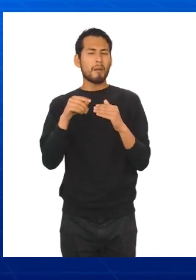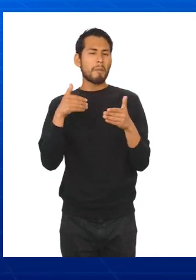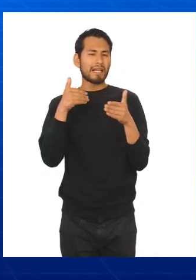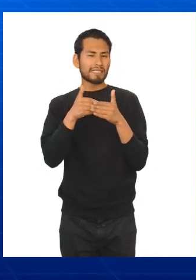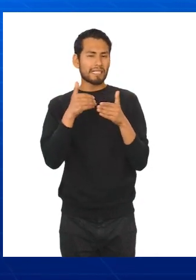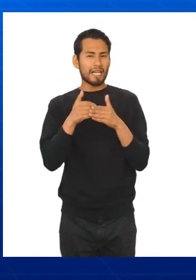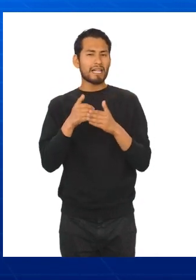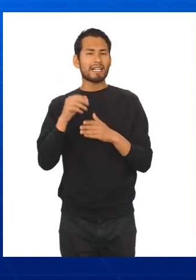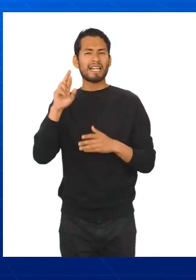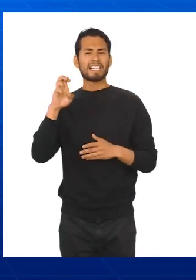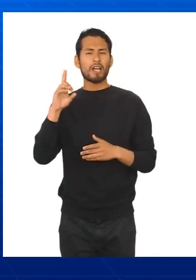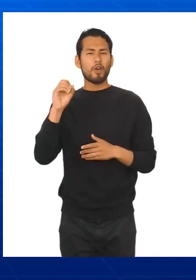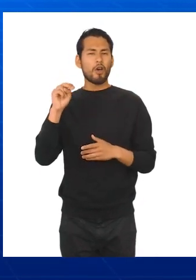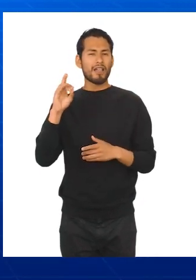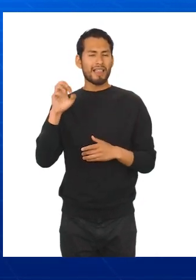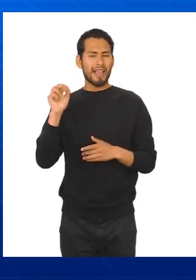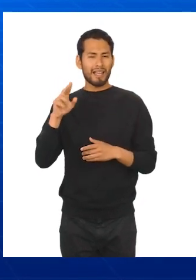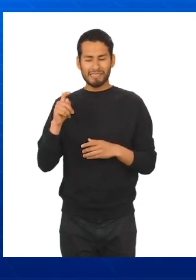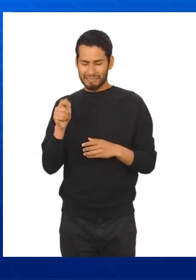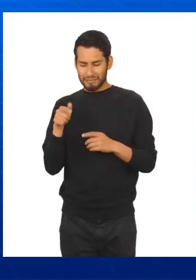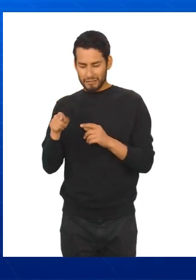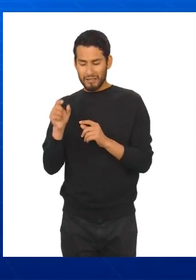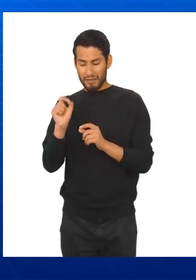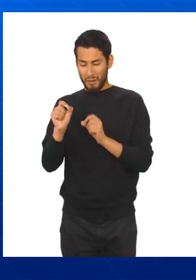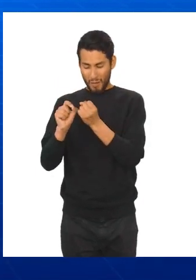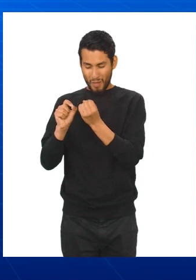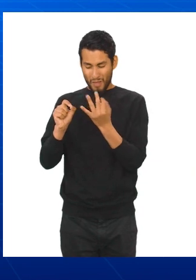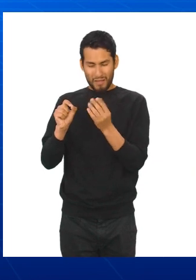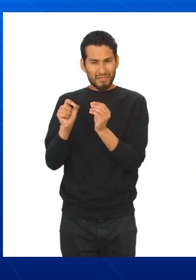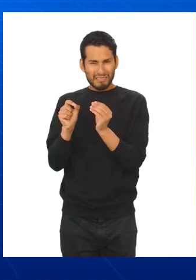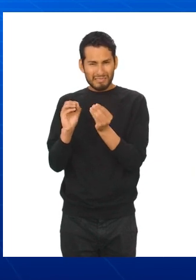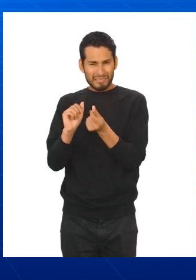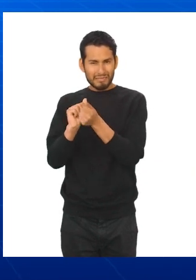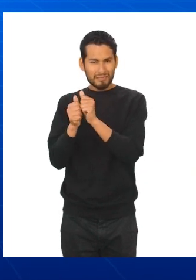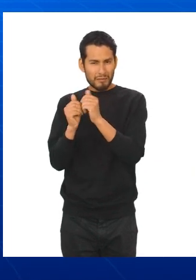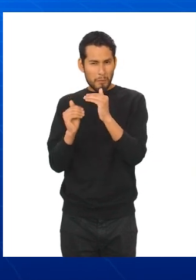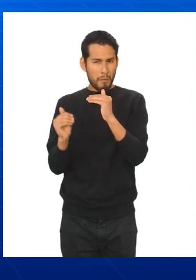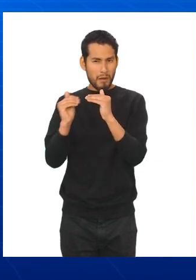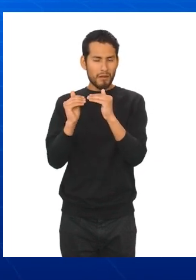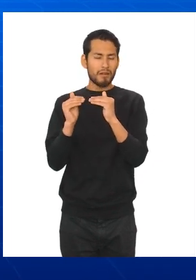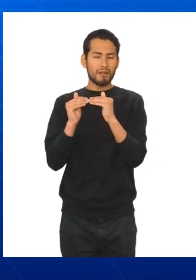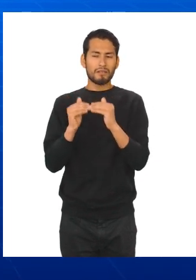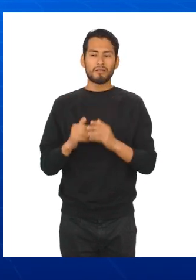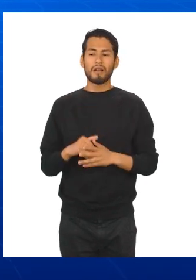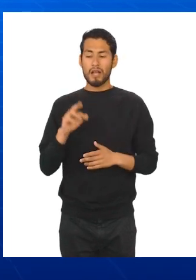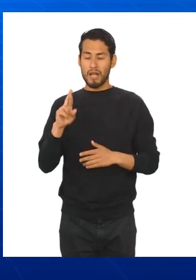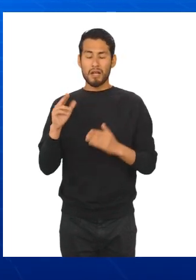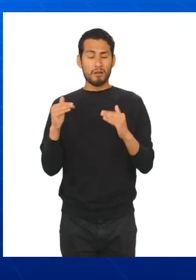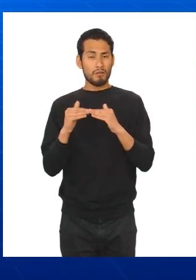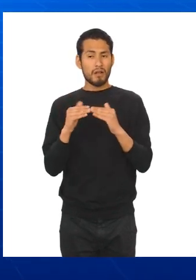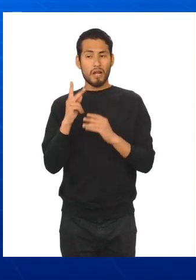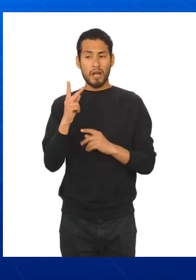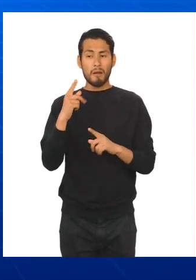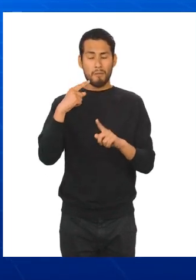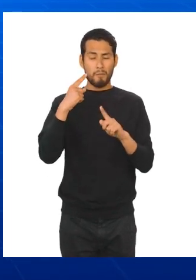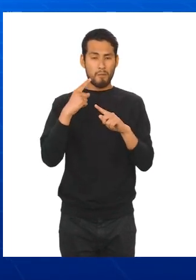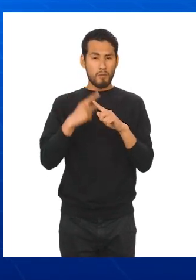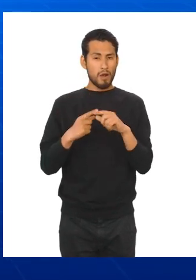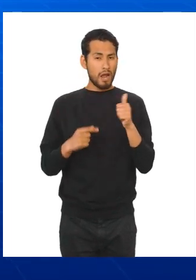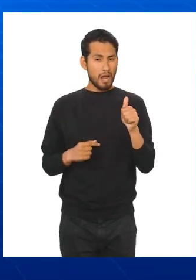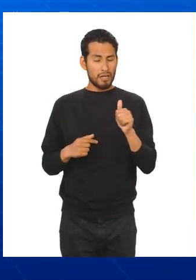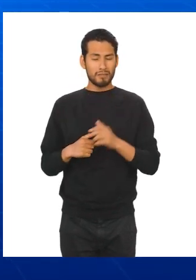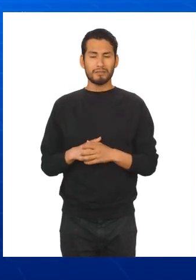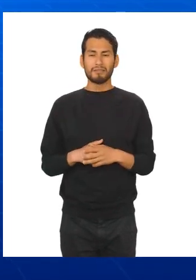Esto altera el valor del rango, por lo que es necesario efectuar un ajuste así. R igual K por A.